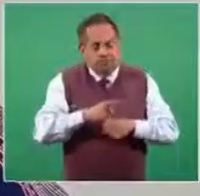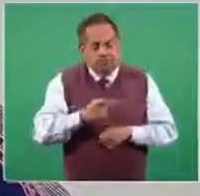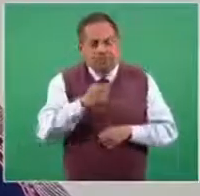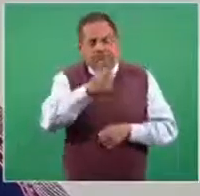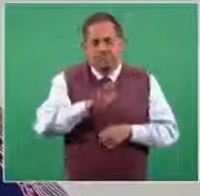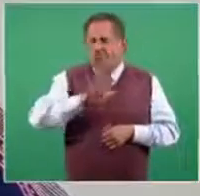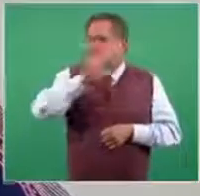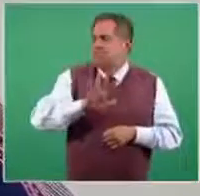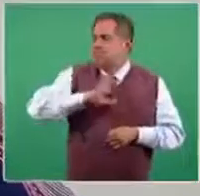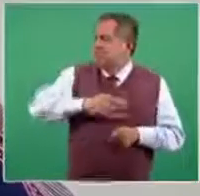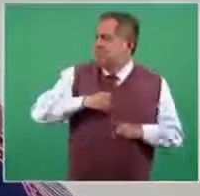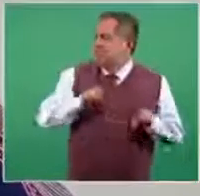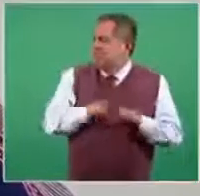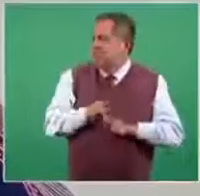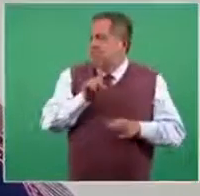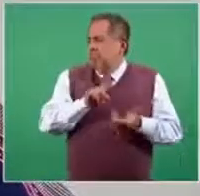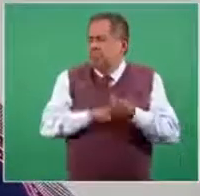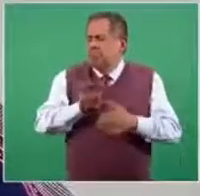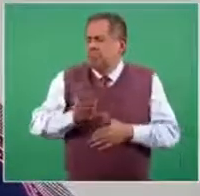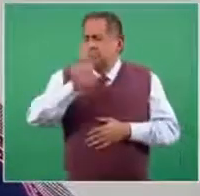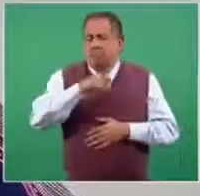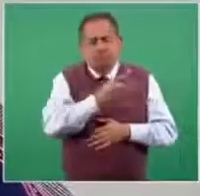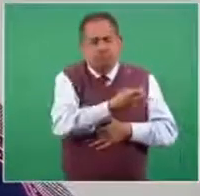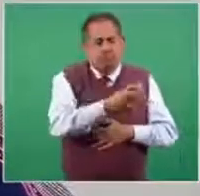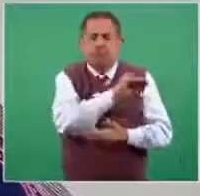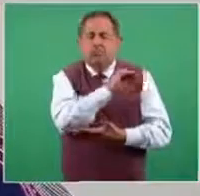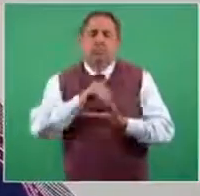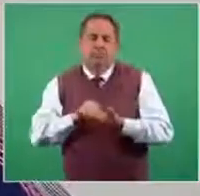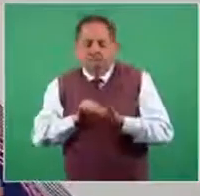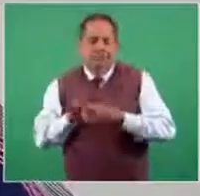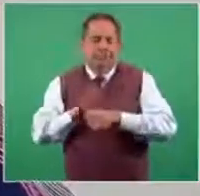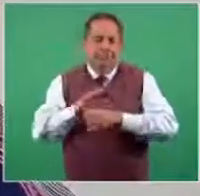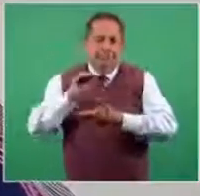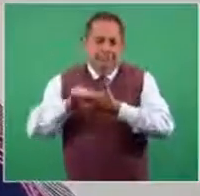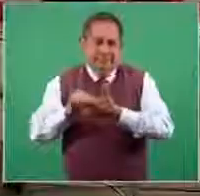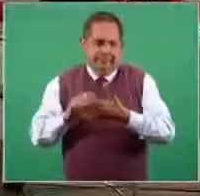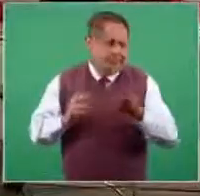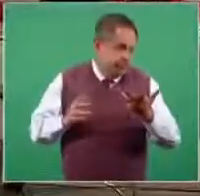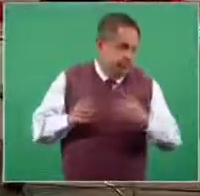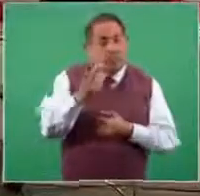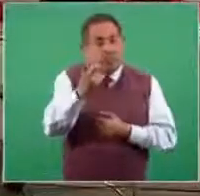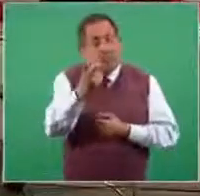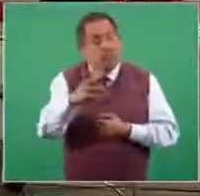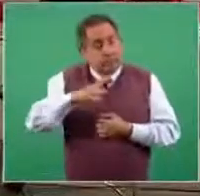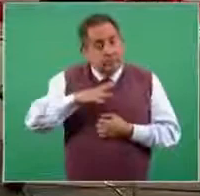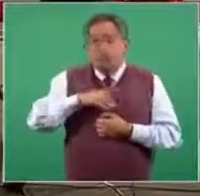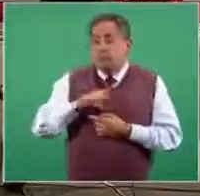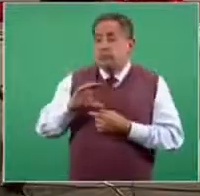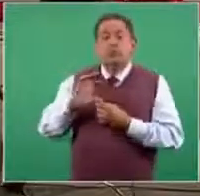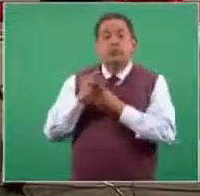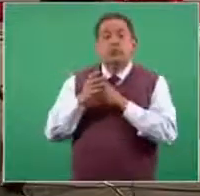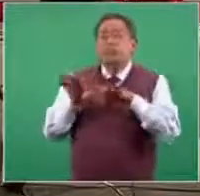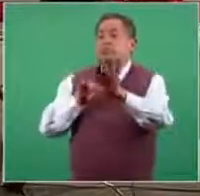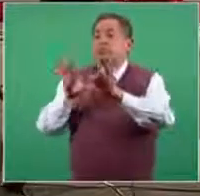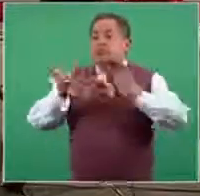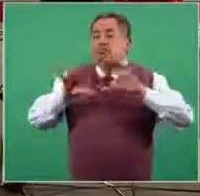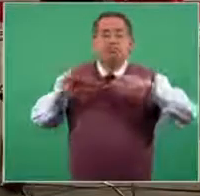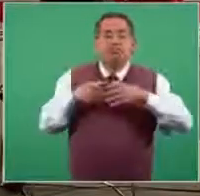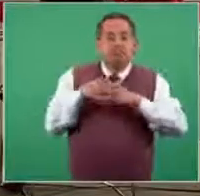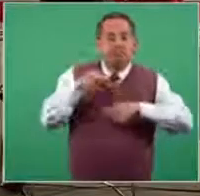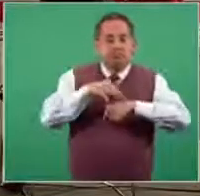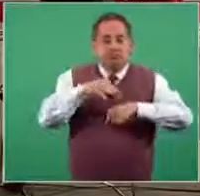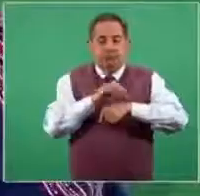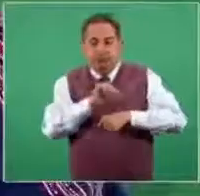infección o puede estar relacionada. Y justo para esto se crean comités que certifican y evidentemente